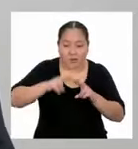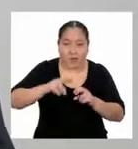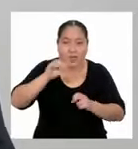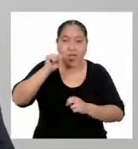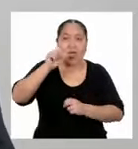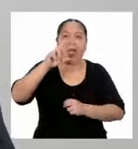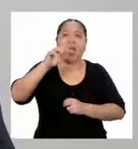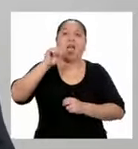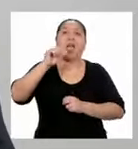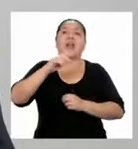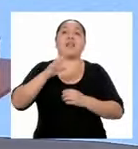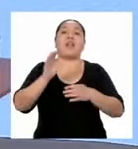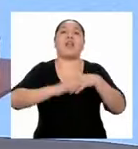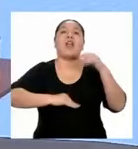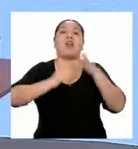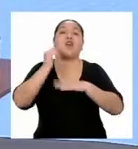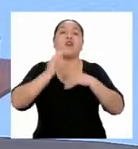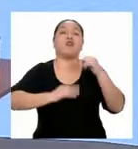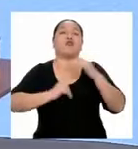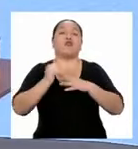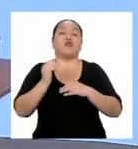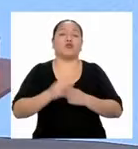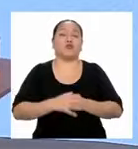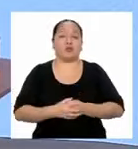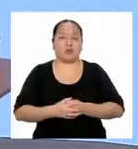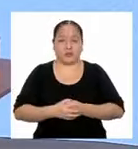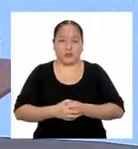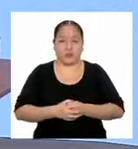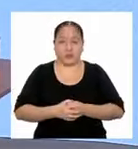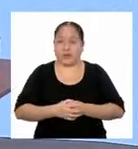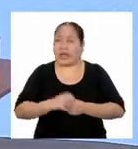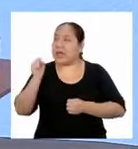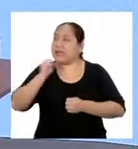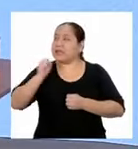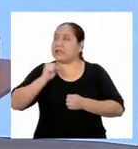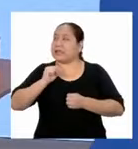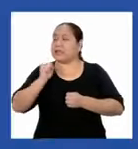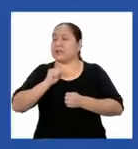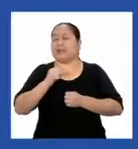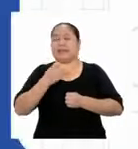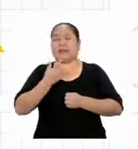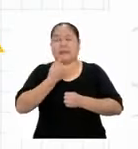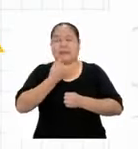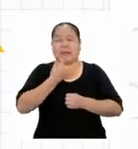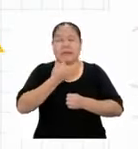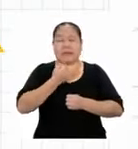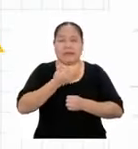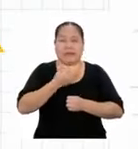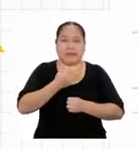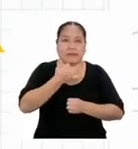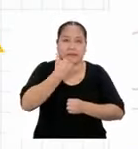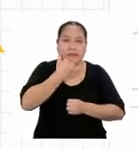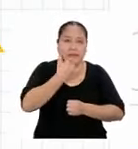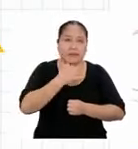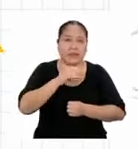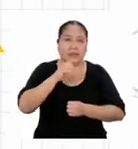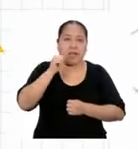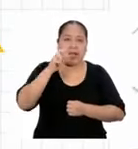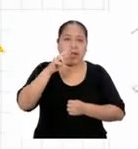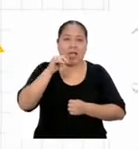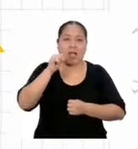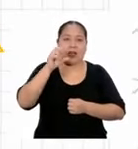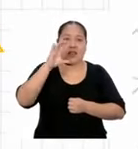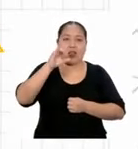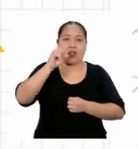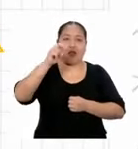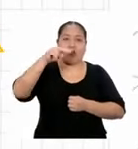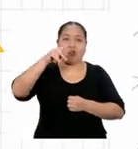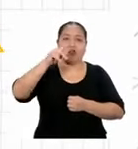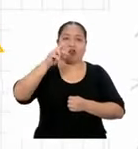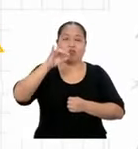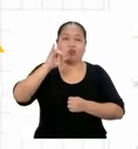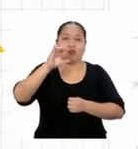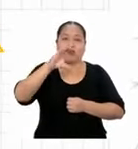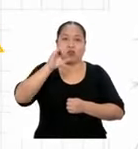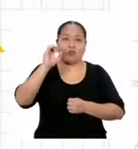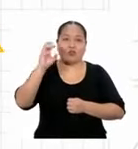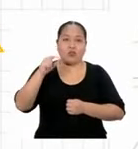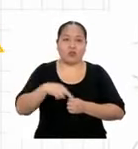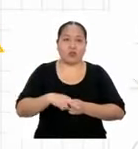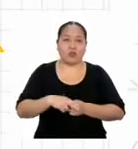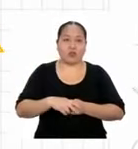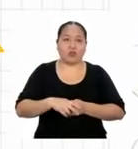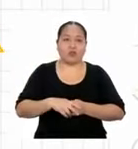el área de construcción. ¡Muy cierto! ¡Casi se me pasa! El área de construcción sería entonces